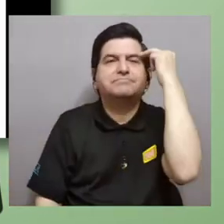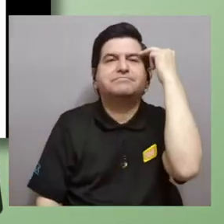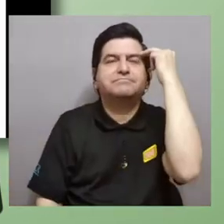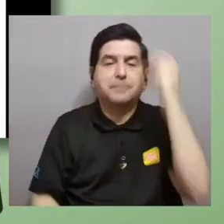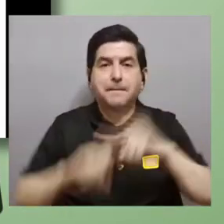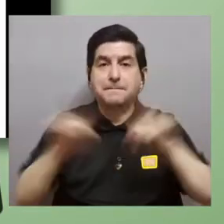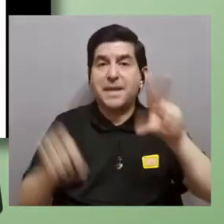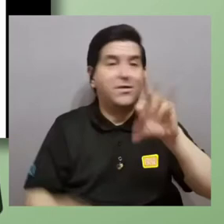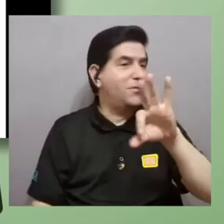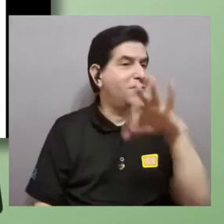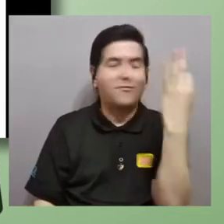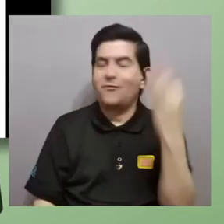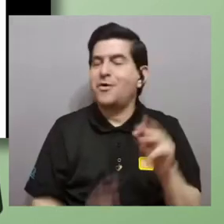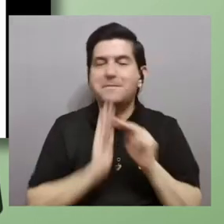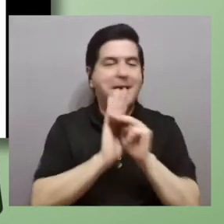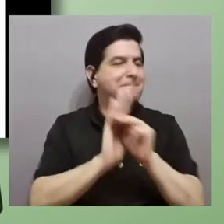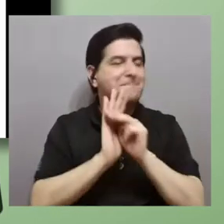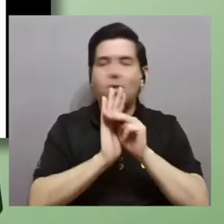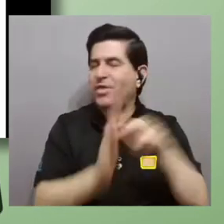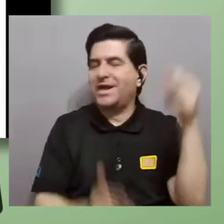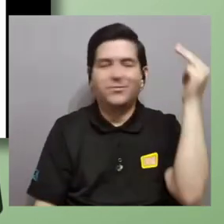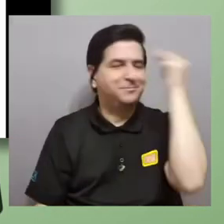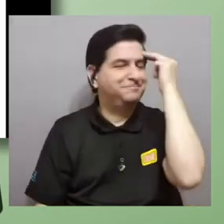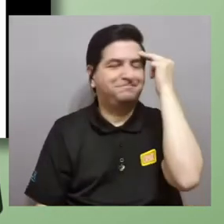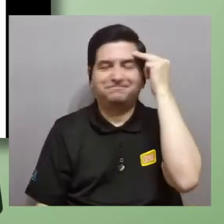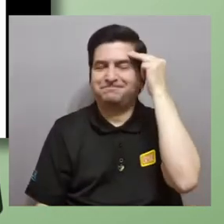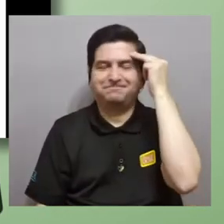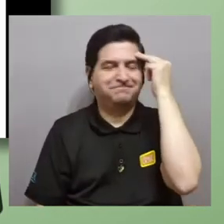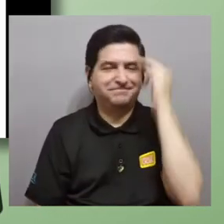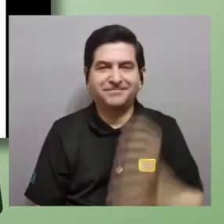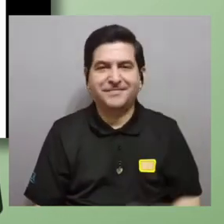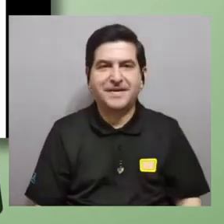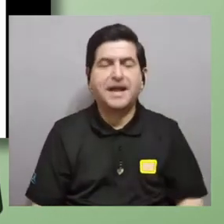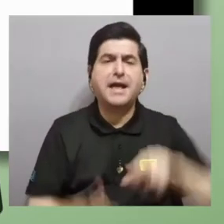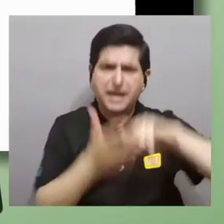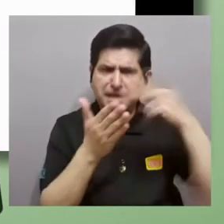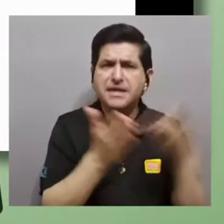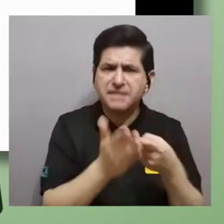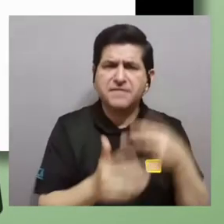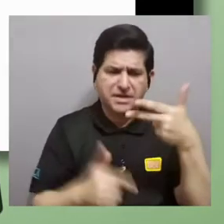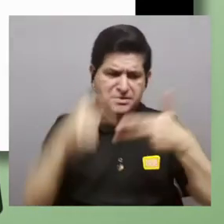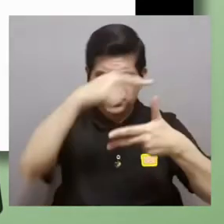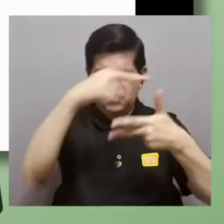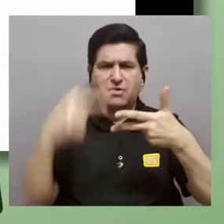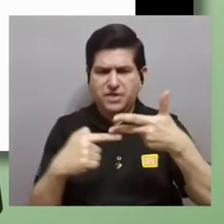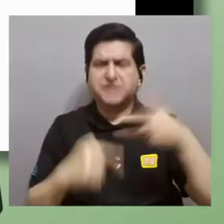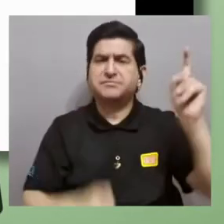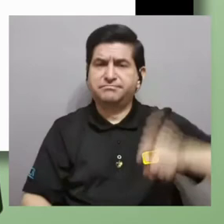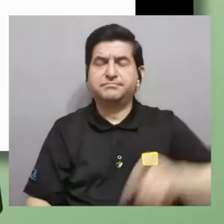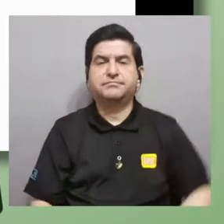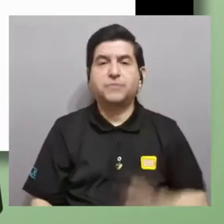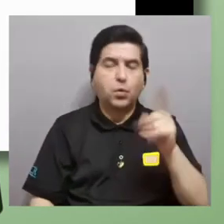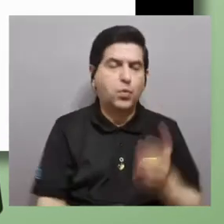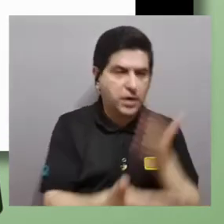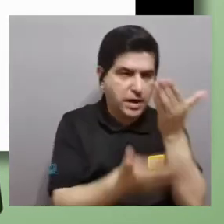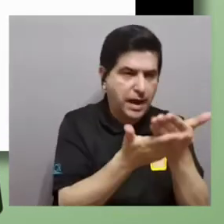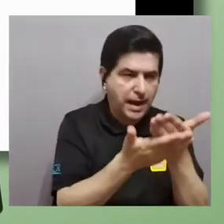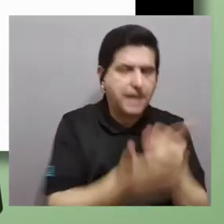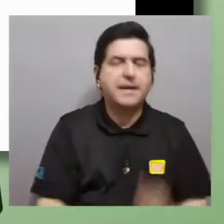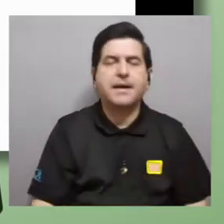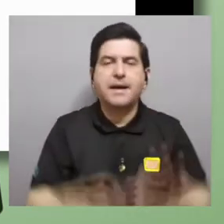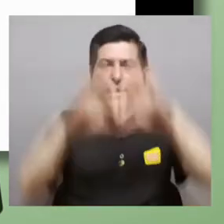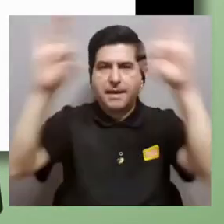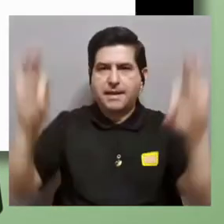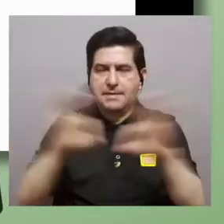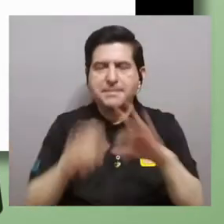pero no en la forma de modelos mentales y vamos a ir a hacer definiciones de estas tres cosas proposiciones imágenes